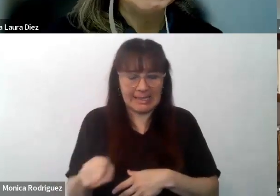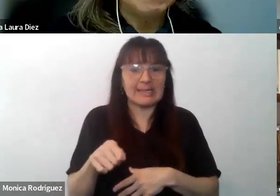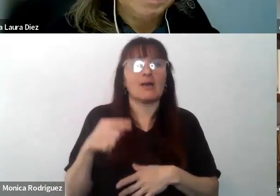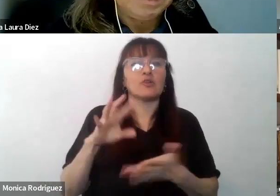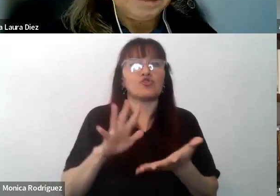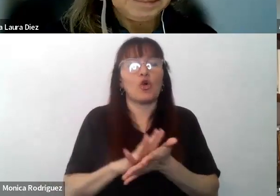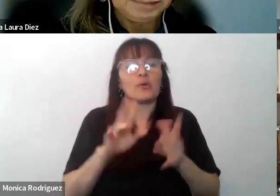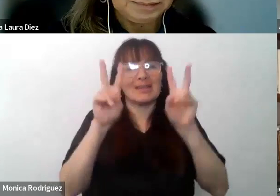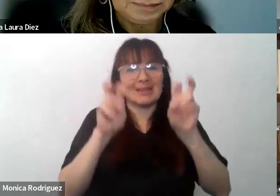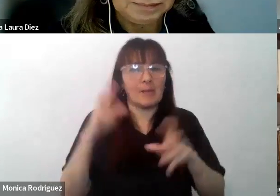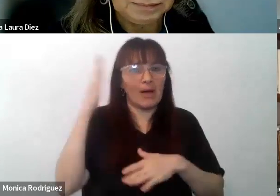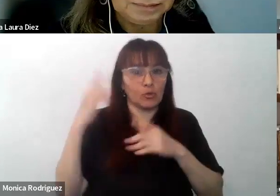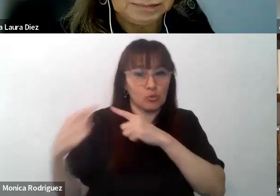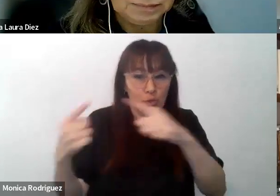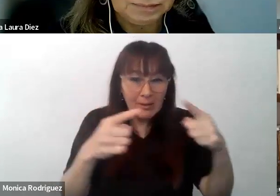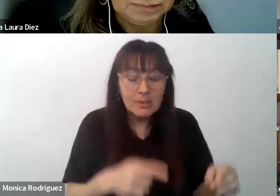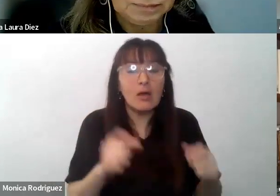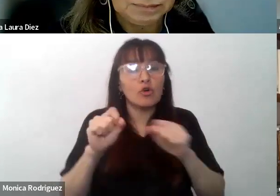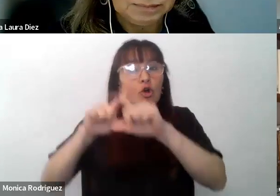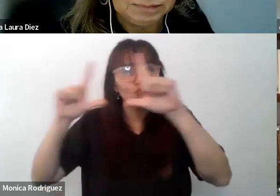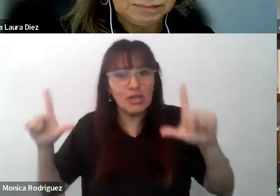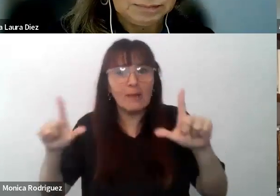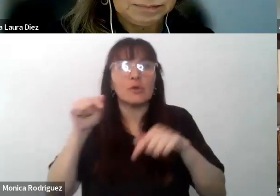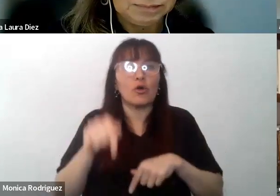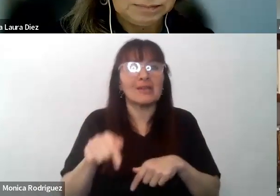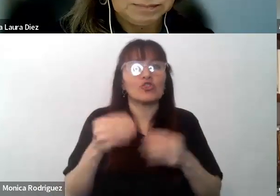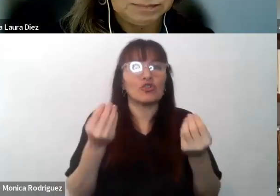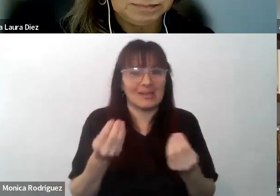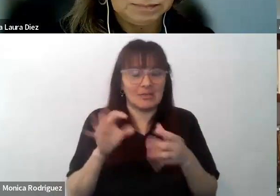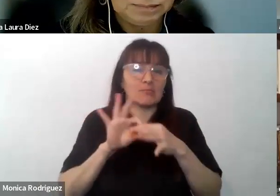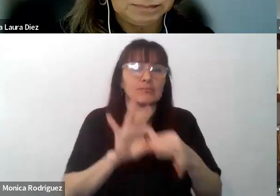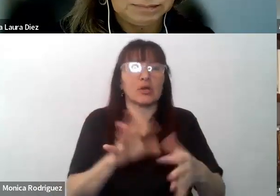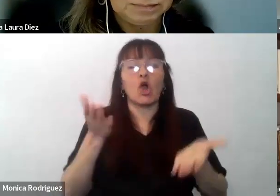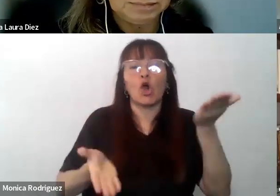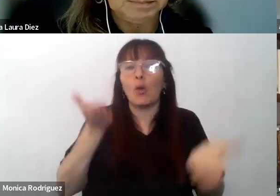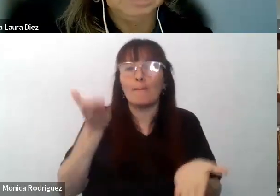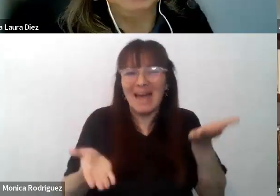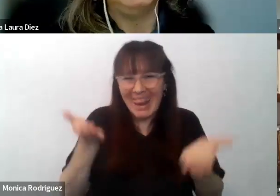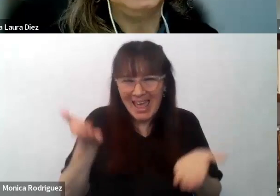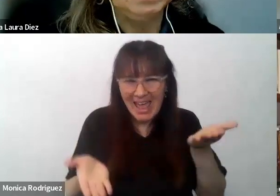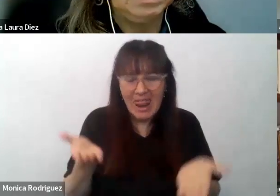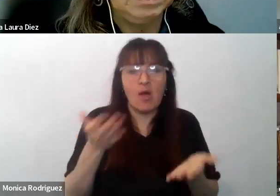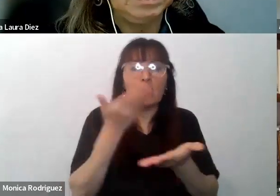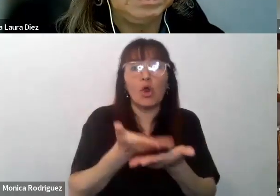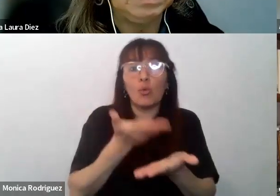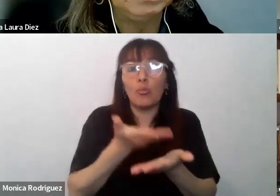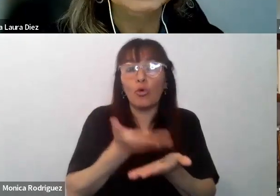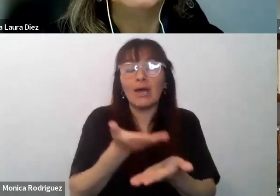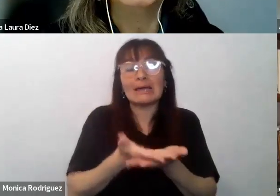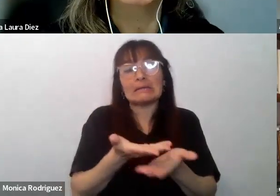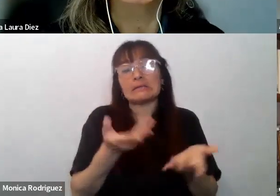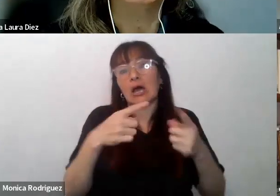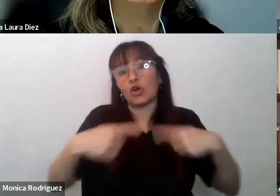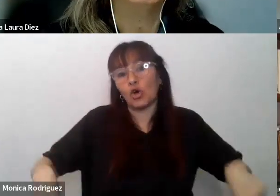tratamiento y conceptualización será en el marco de un análisis comparativo y contextualizado de propuestas y o iniciativas